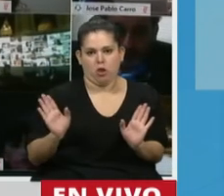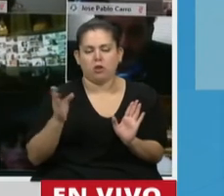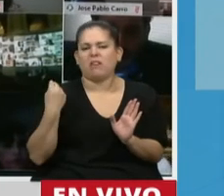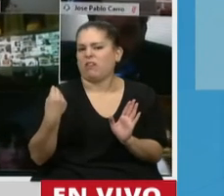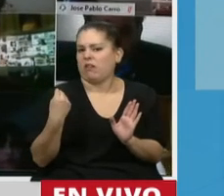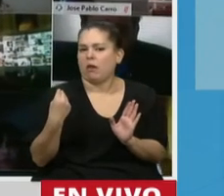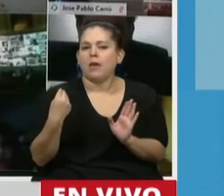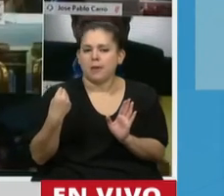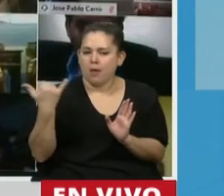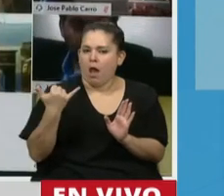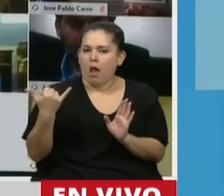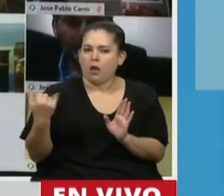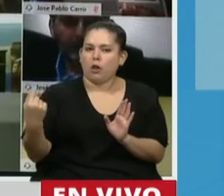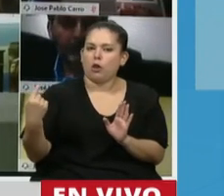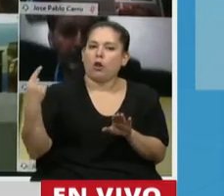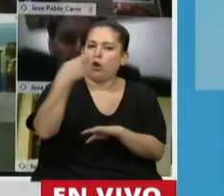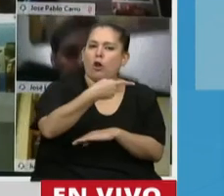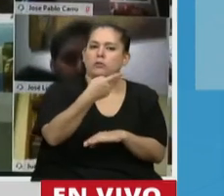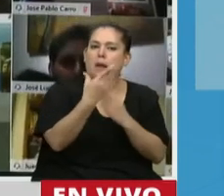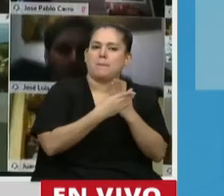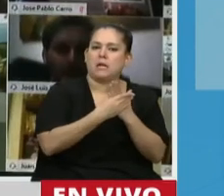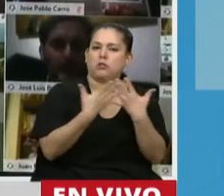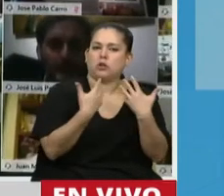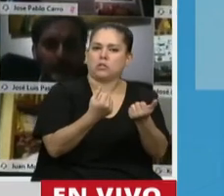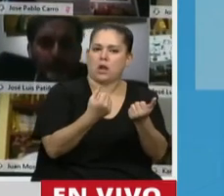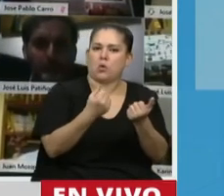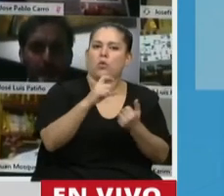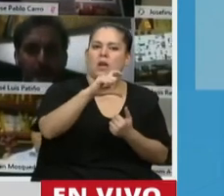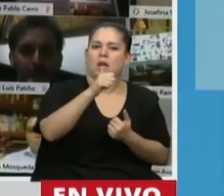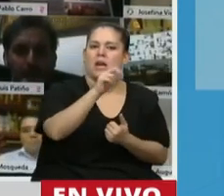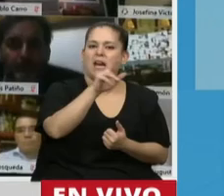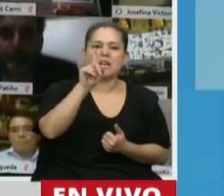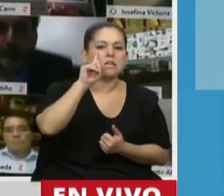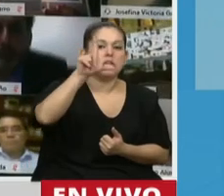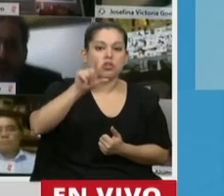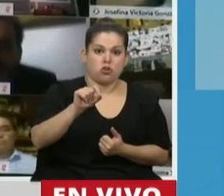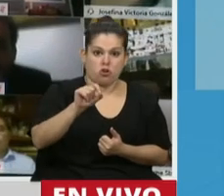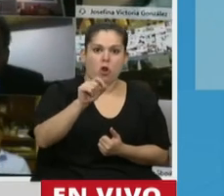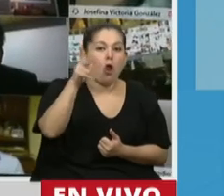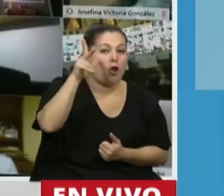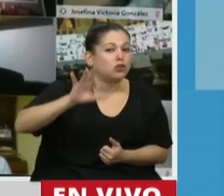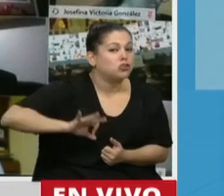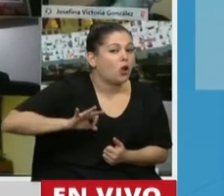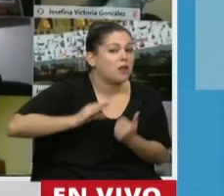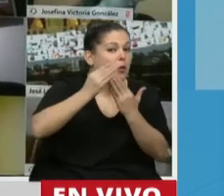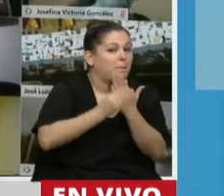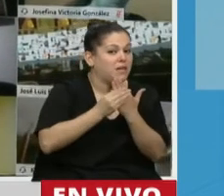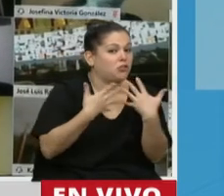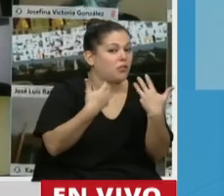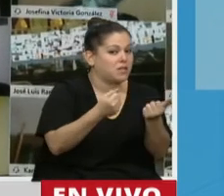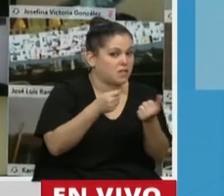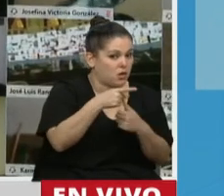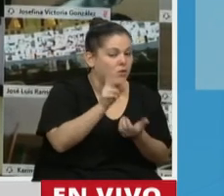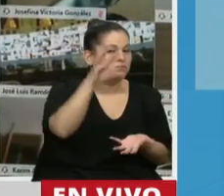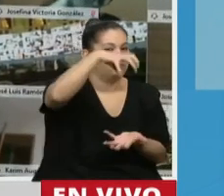que son de agravio a nuestro Ministro de Salud, Ramón Carrillo, quien fue ocho años Ministro, de parte del Centro